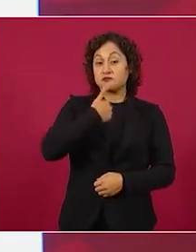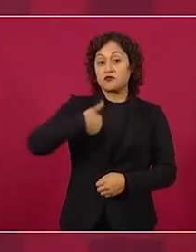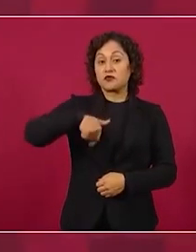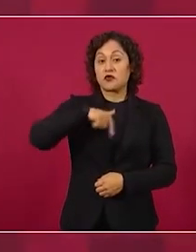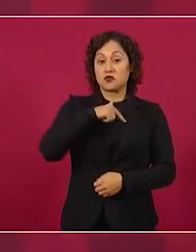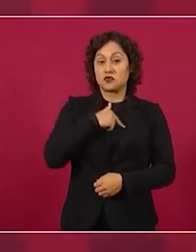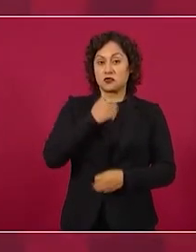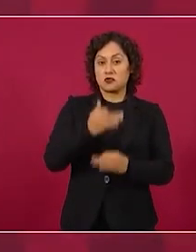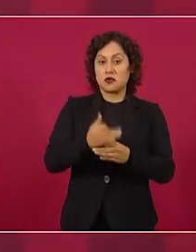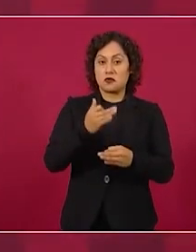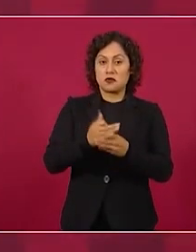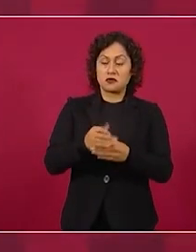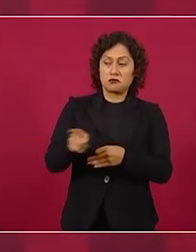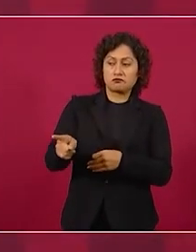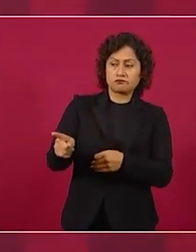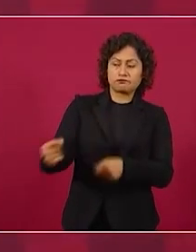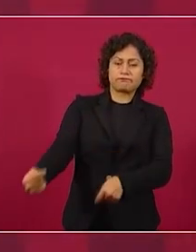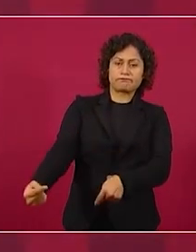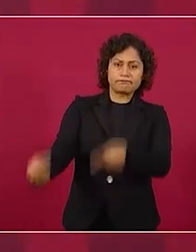a esta mafia